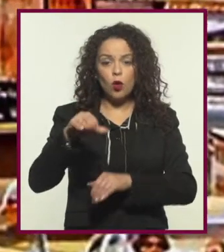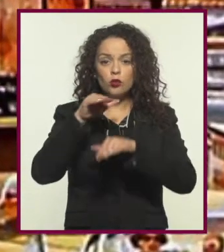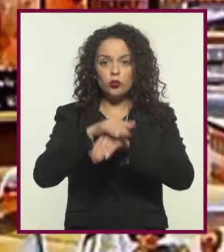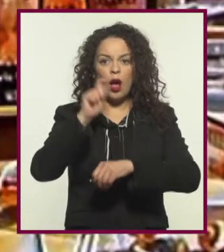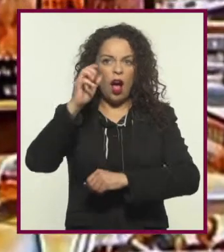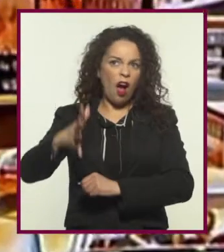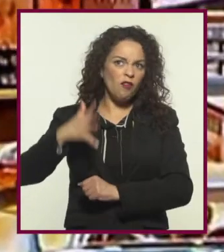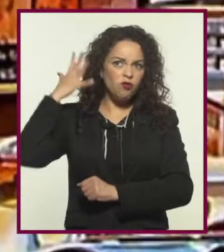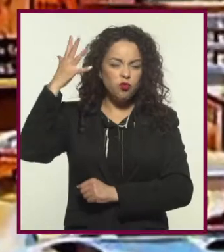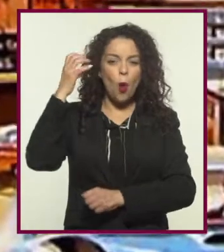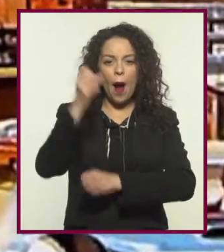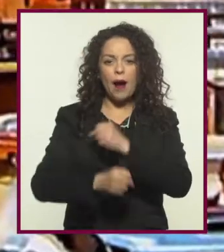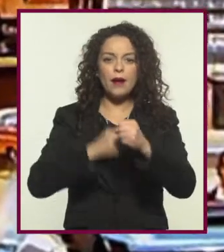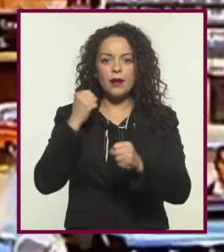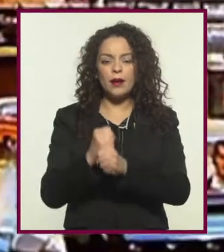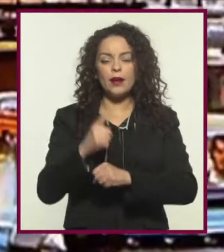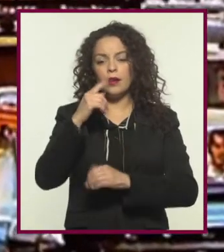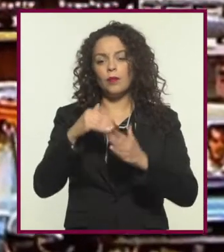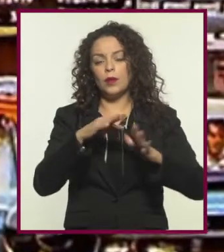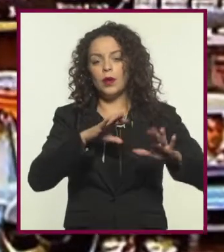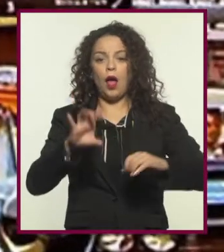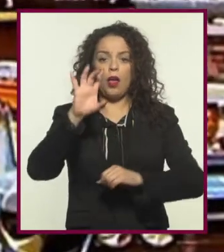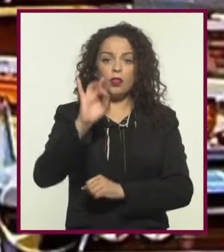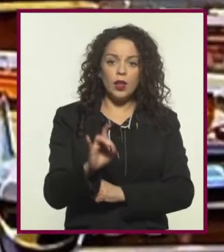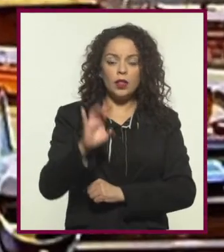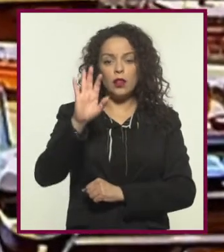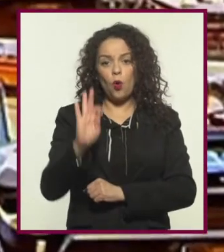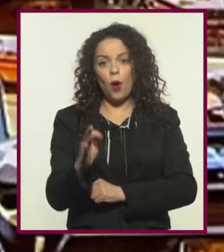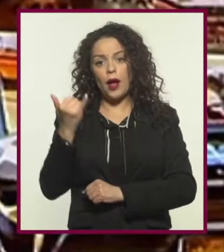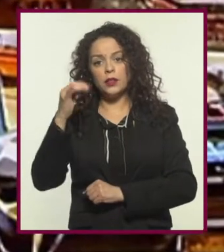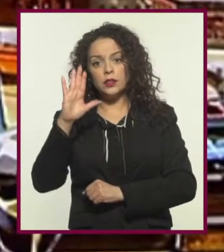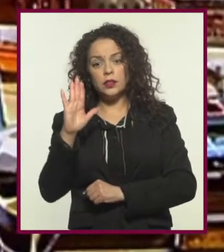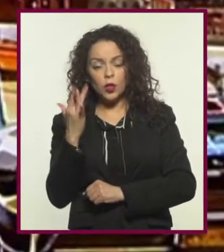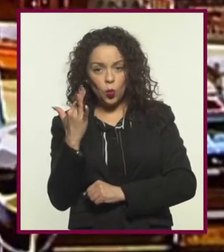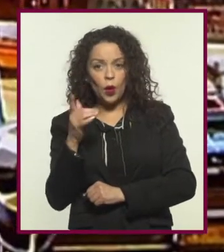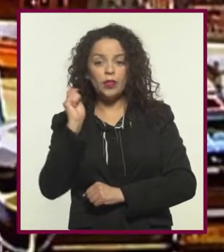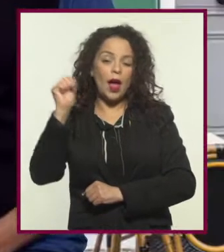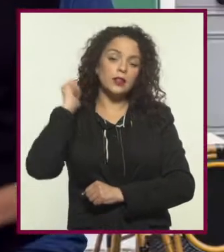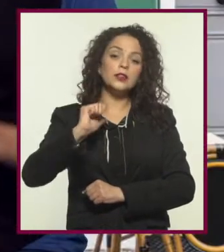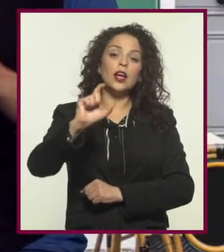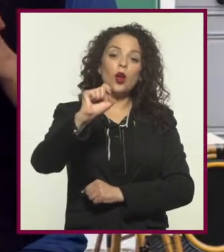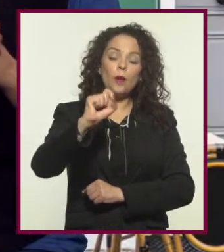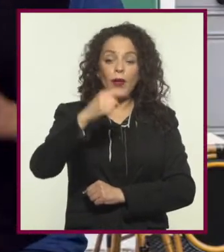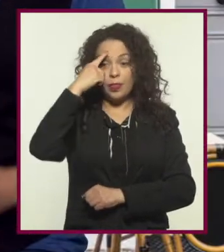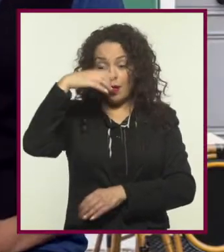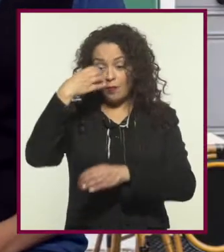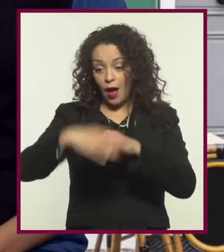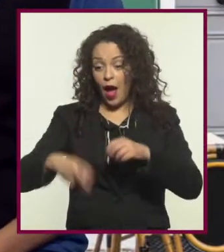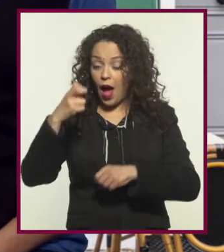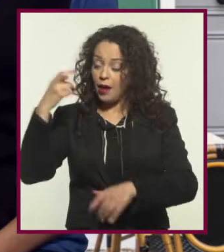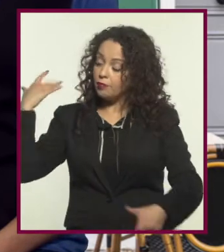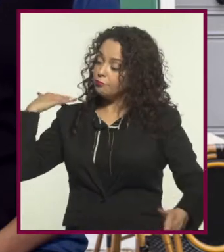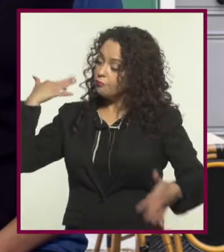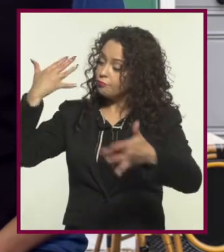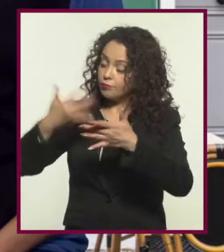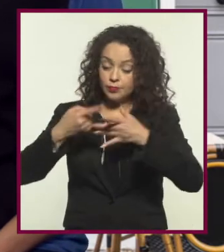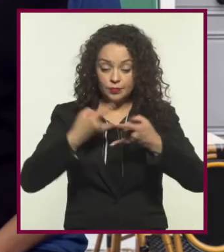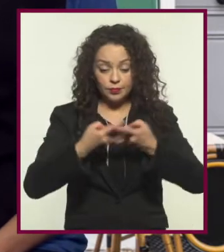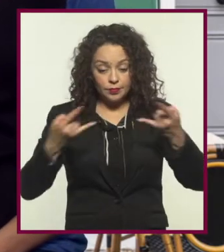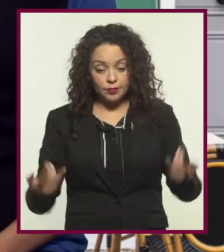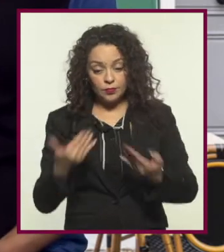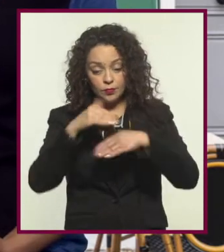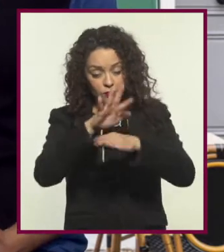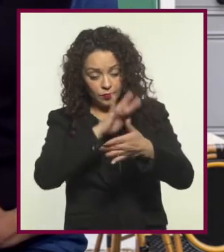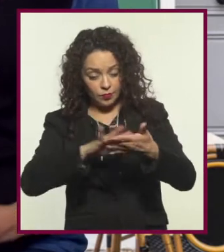retoma el optimismo sobre el futuro de los años 30, 40 y 50 del siglo XX. Y para terminar este recorrido histórico de la